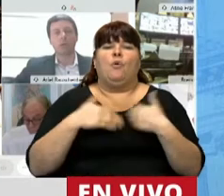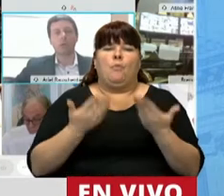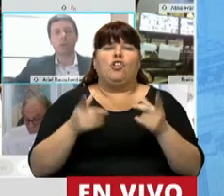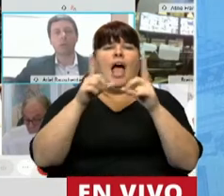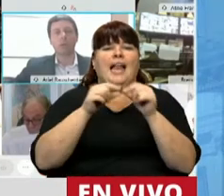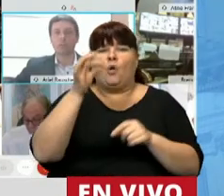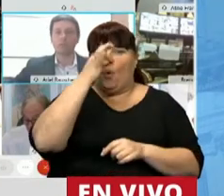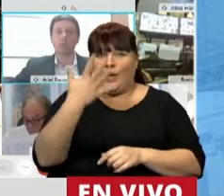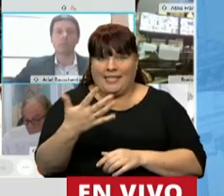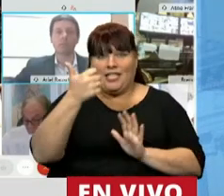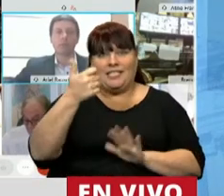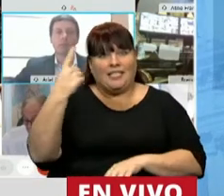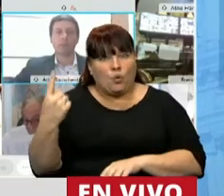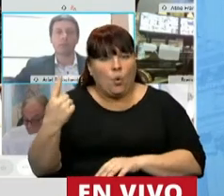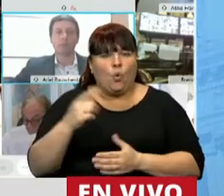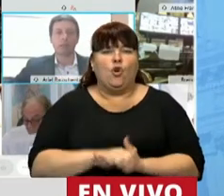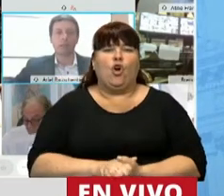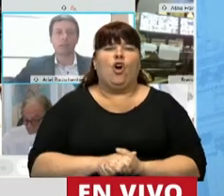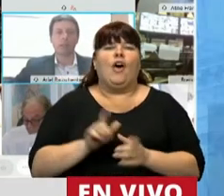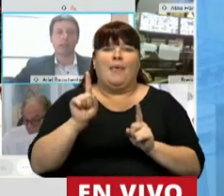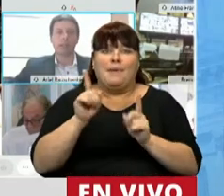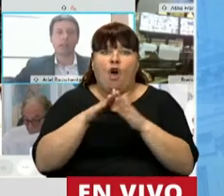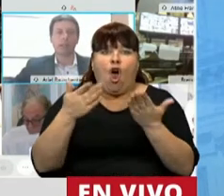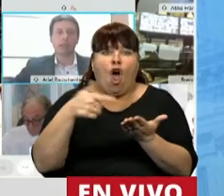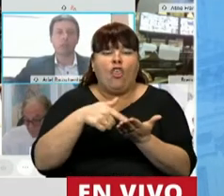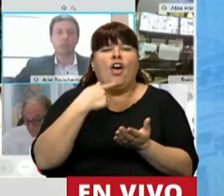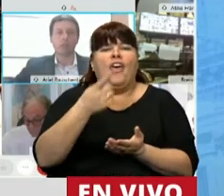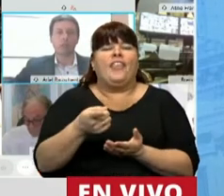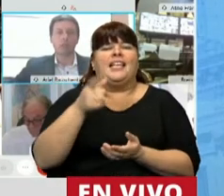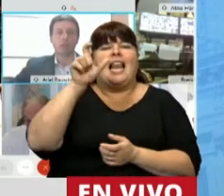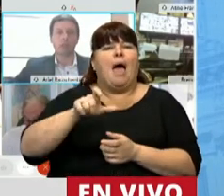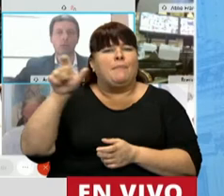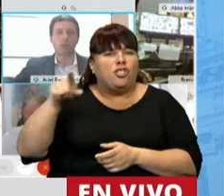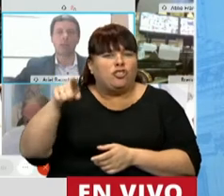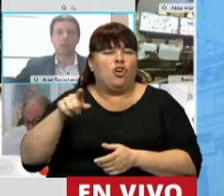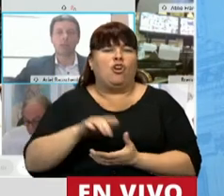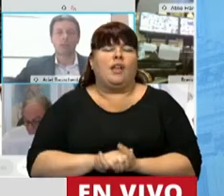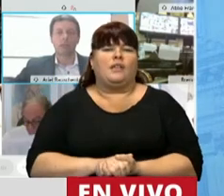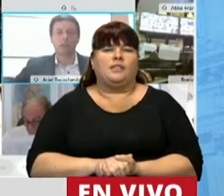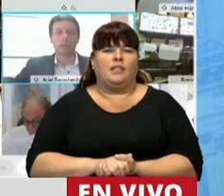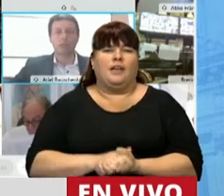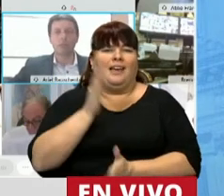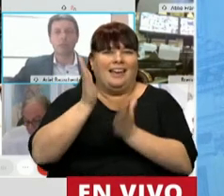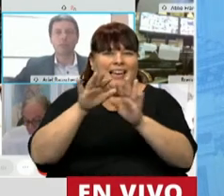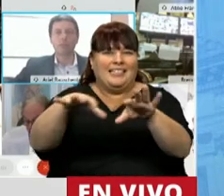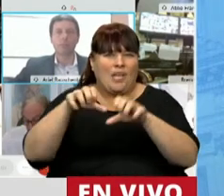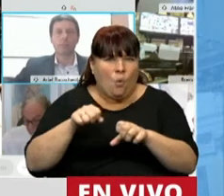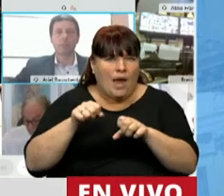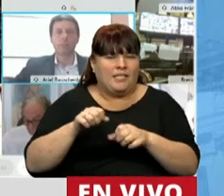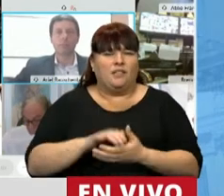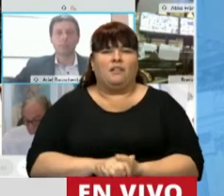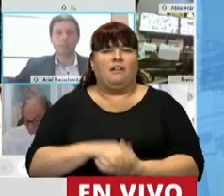el artículo 2561 del Código declaró que las acciones civiles derivadas de delitos de lesa humanidad son